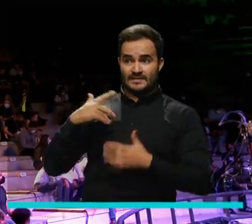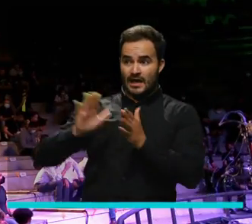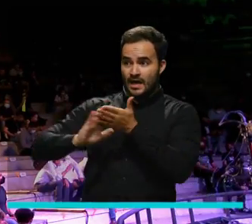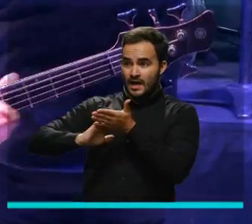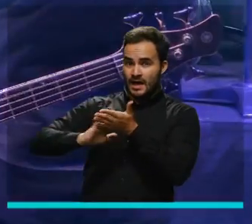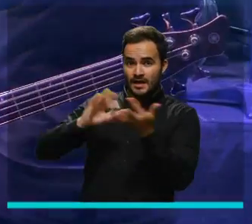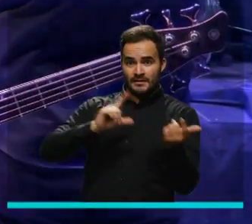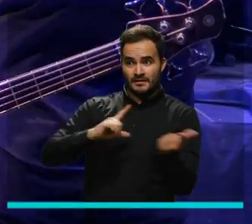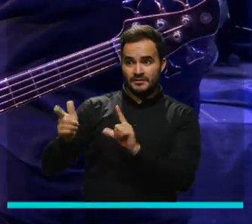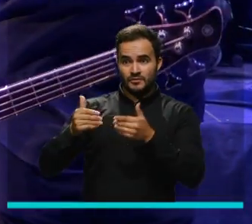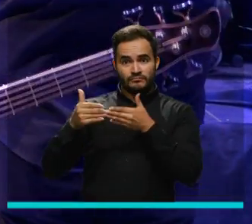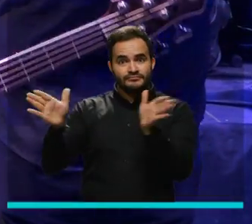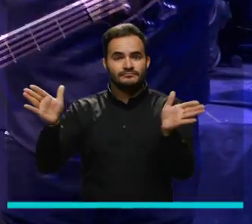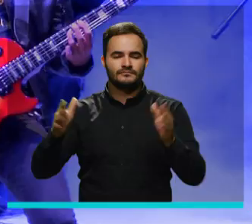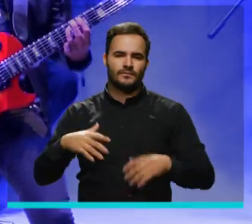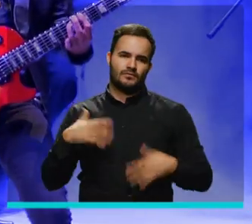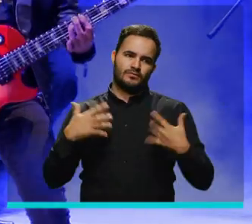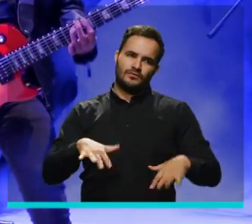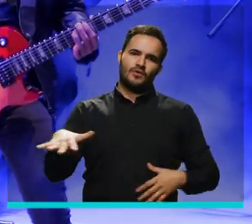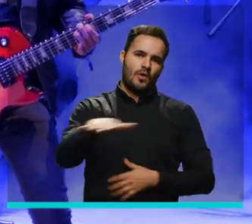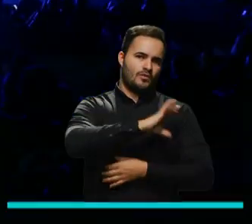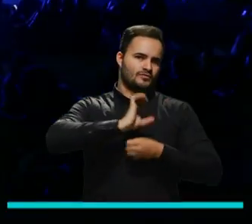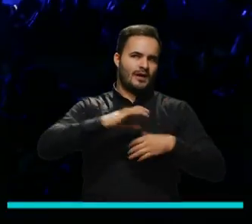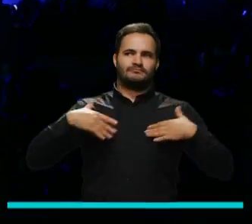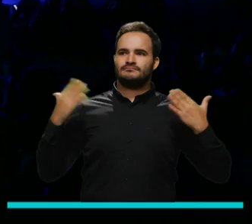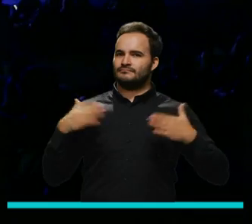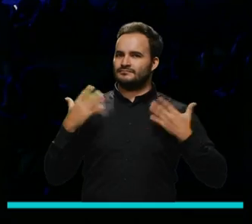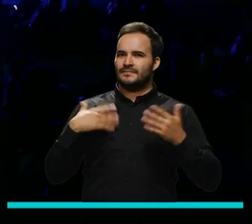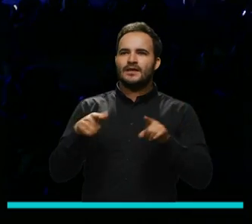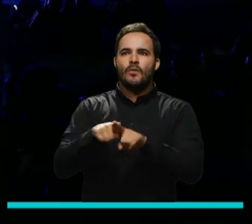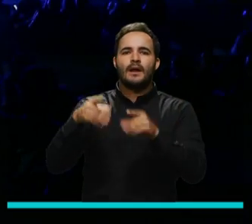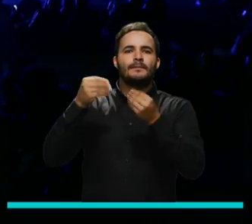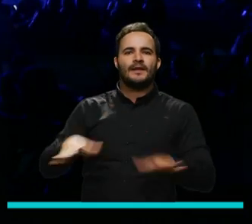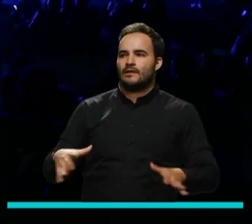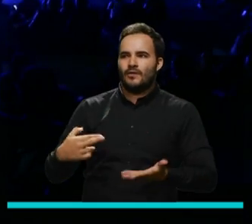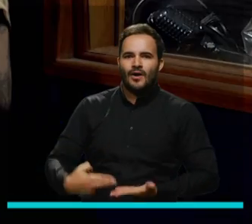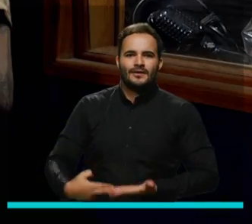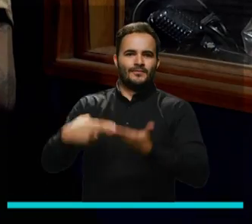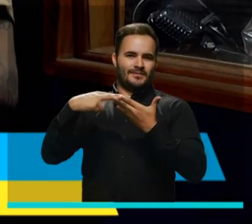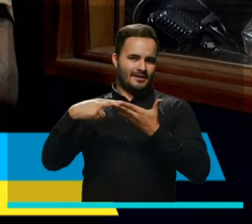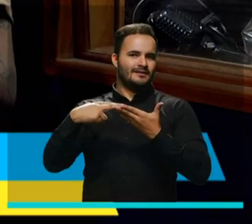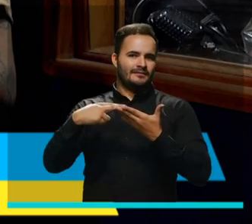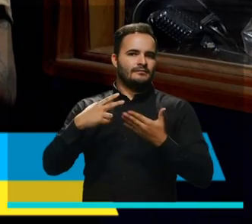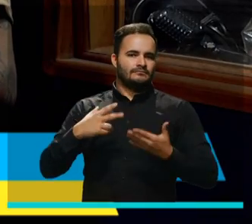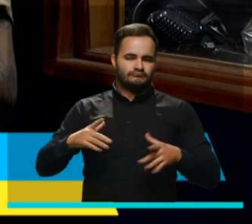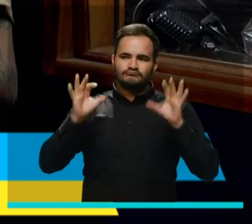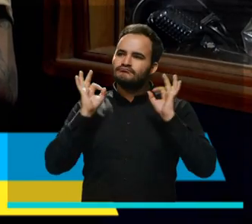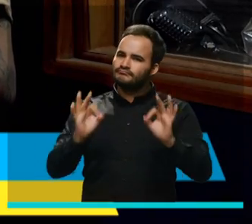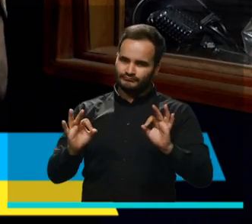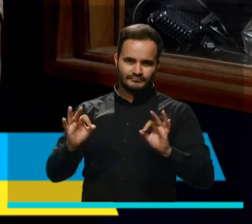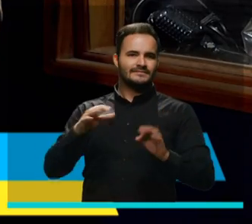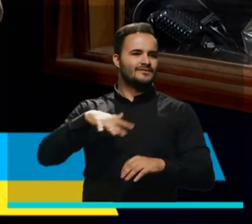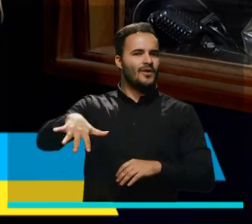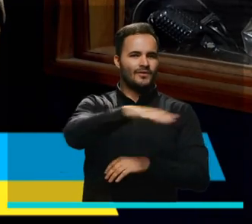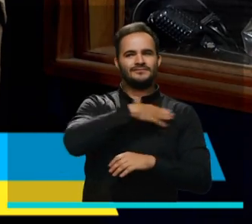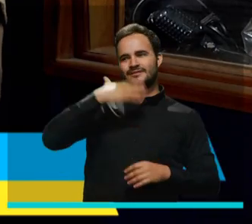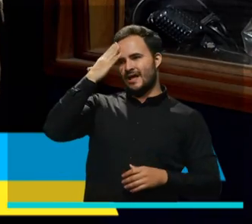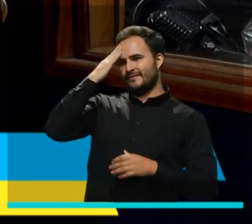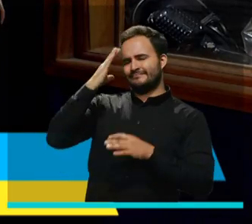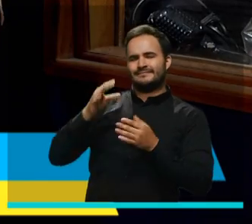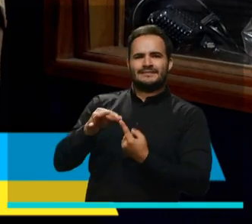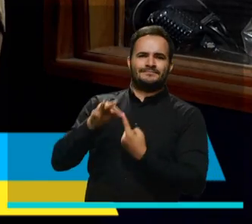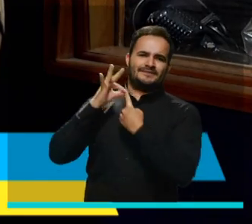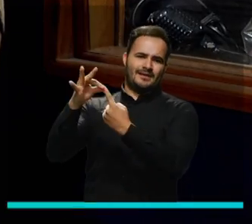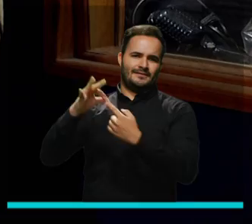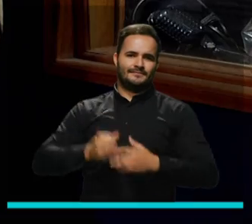Es un espacio que se recupera para la ciudad, un espacio que se recupera para los rockeros, porque se volvió un